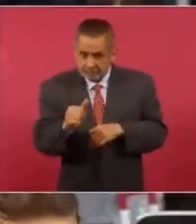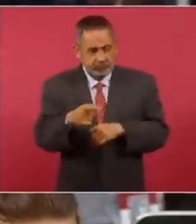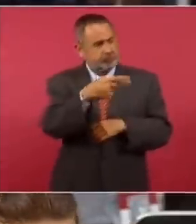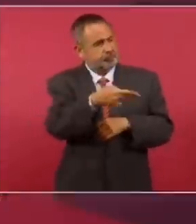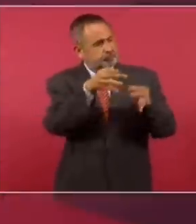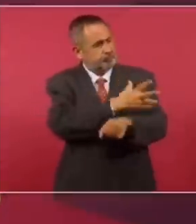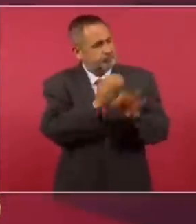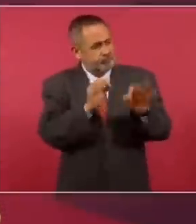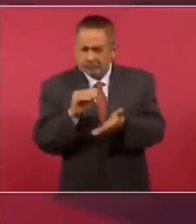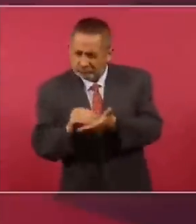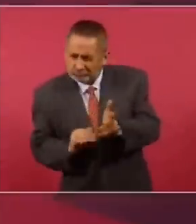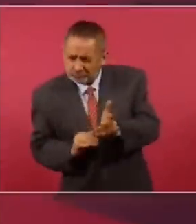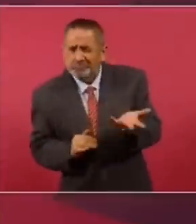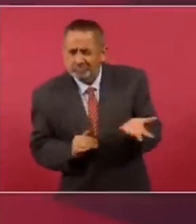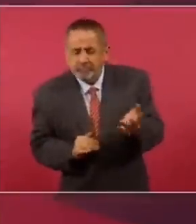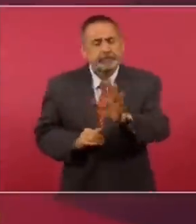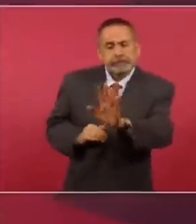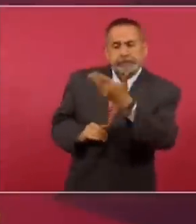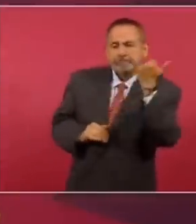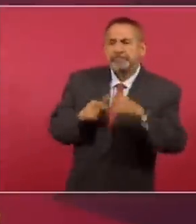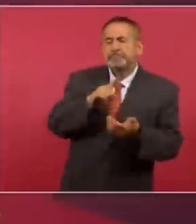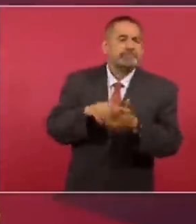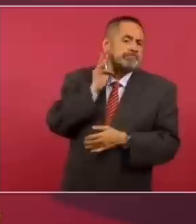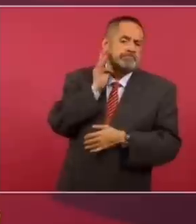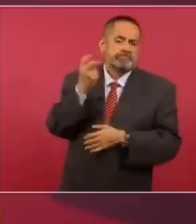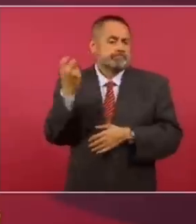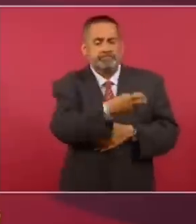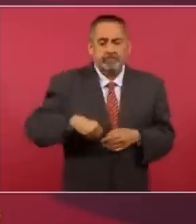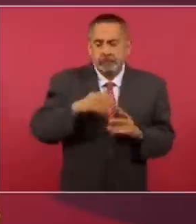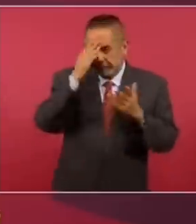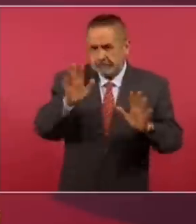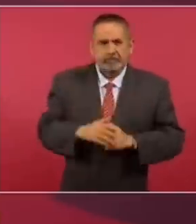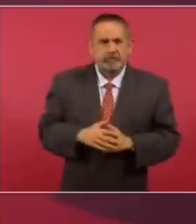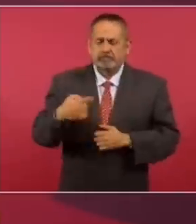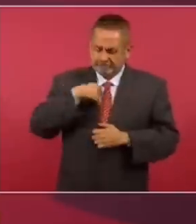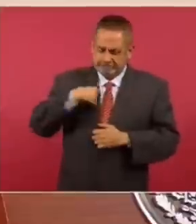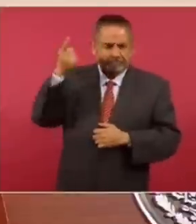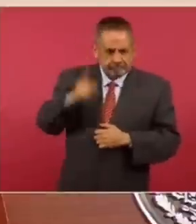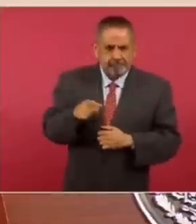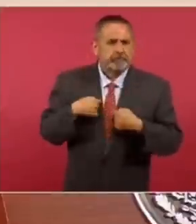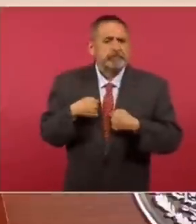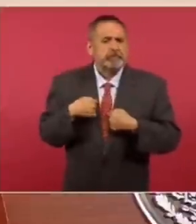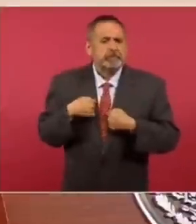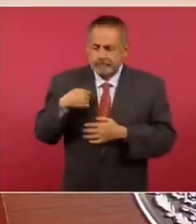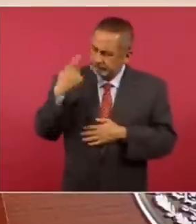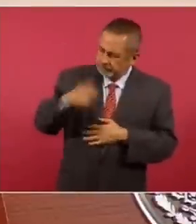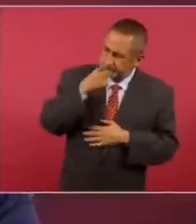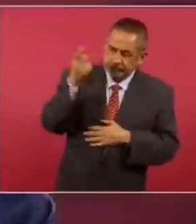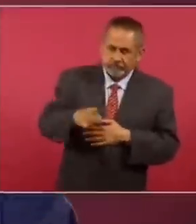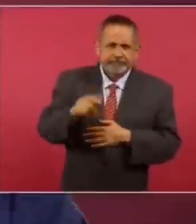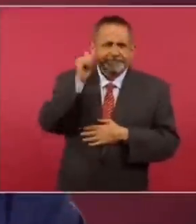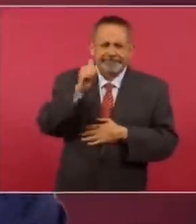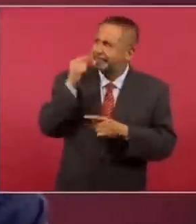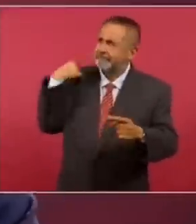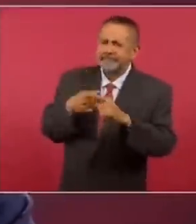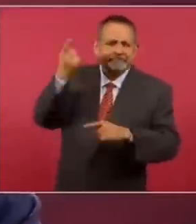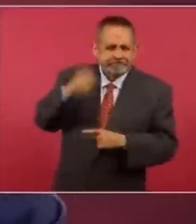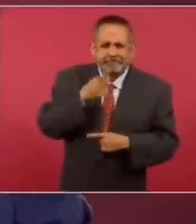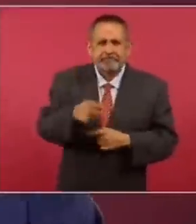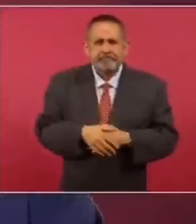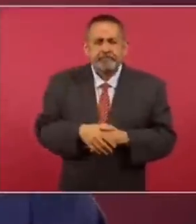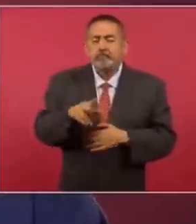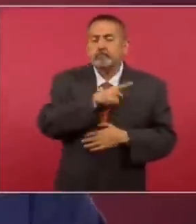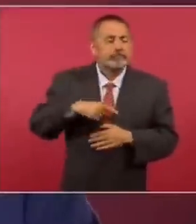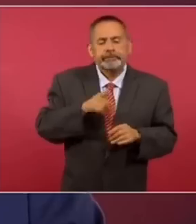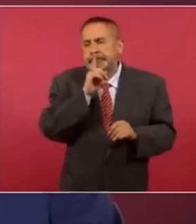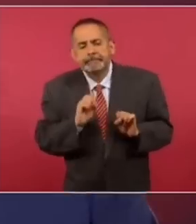el empleo? No sé si la fiscalía lo está culpando. La instrucción que yo di, y siempre he dado, es el que